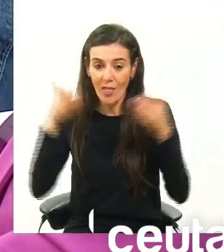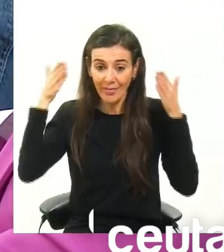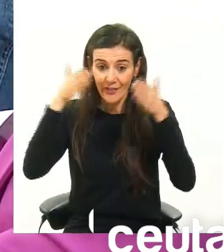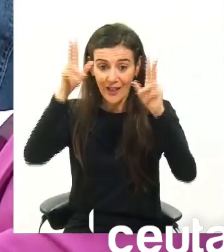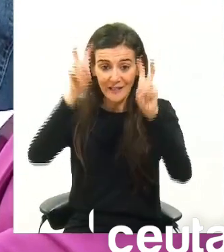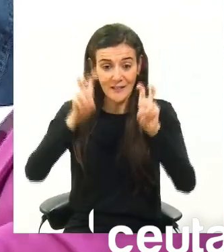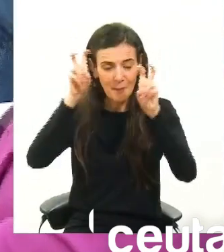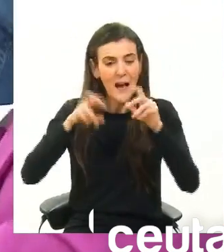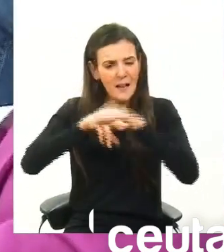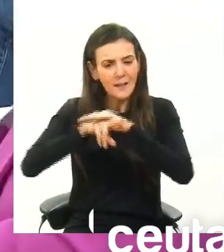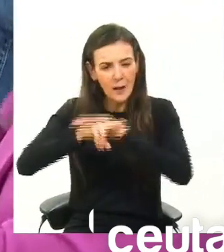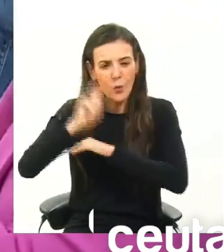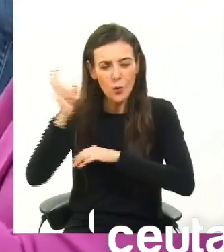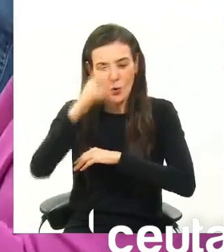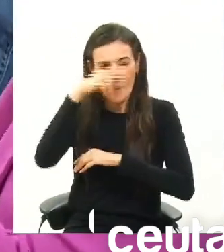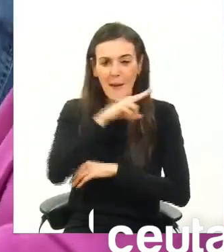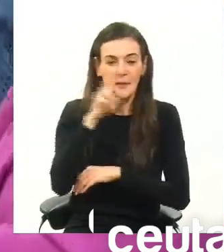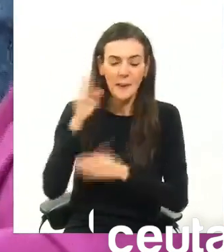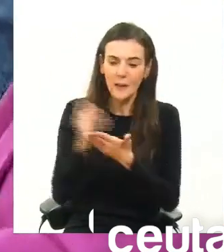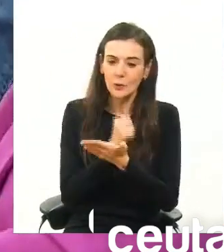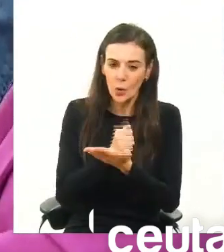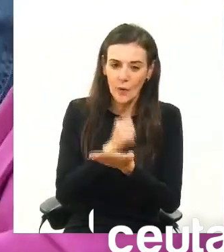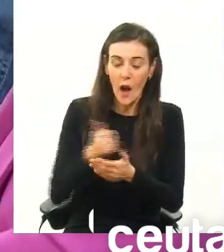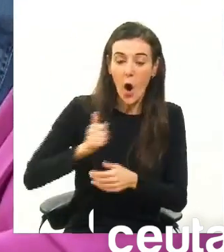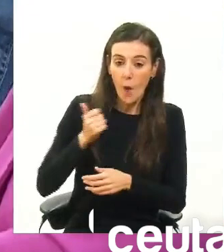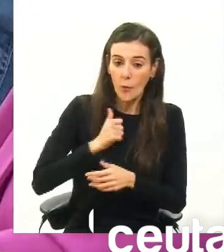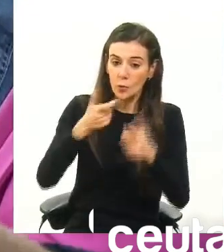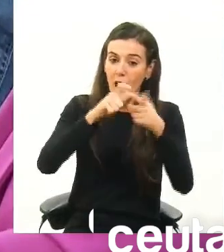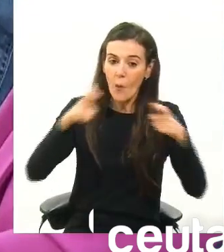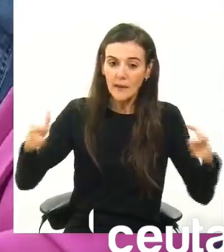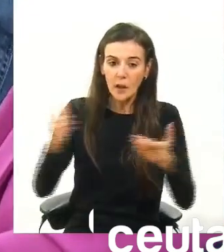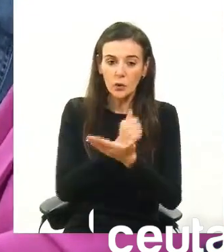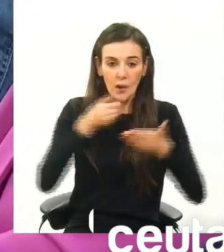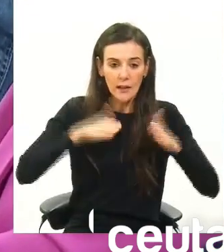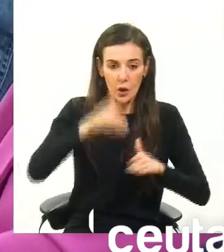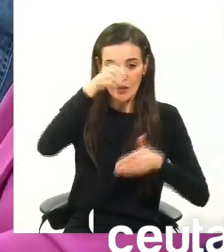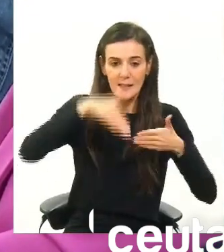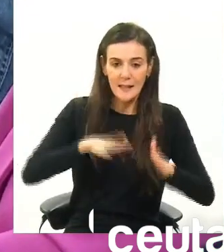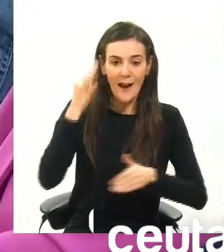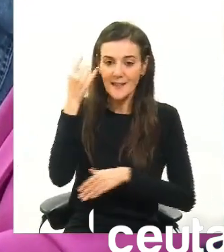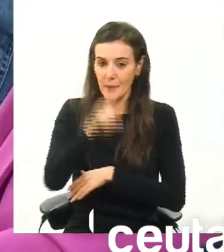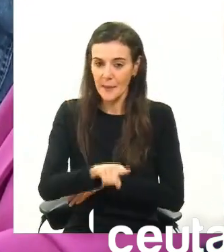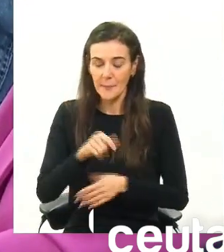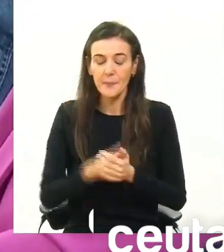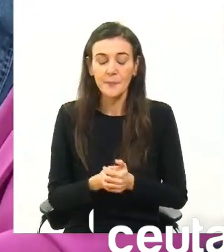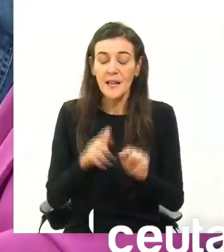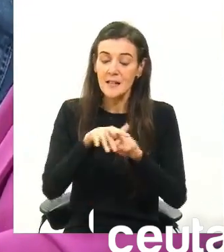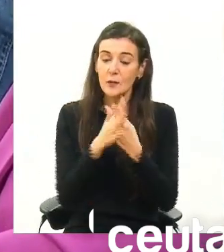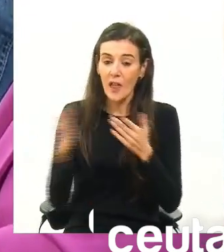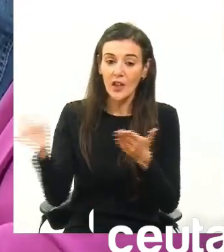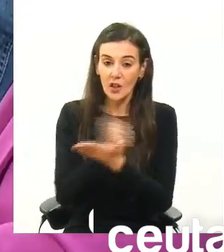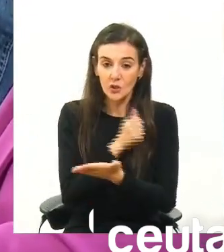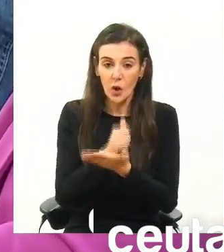para dar herramientas a esos padres y madres y aumentar las oportunidades a sus hijos e hijas. En este sentido,